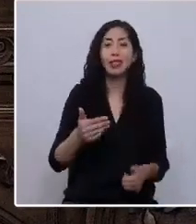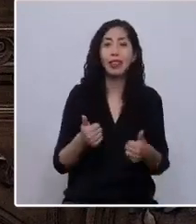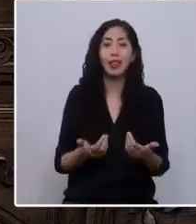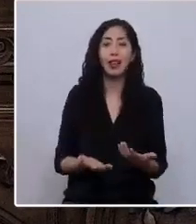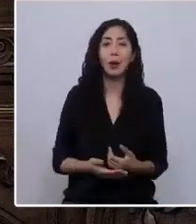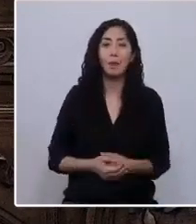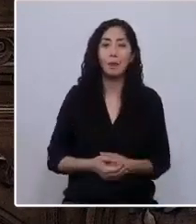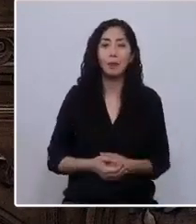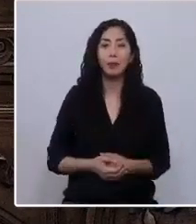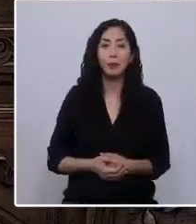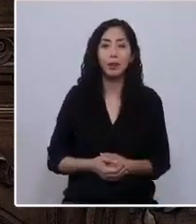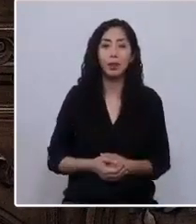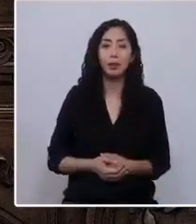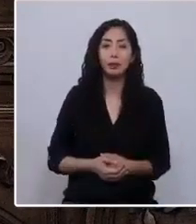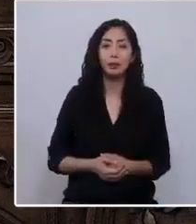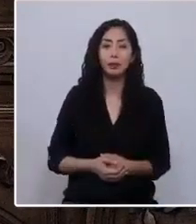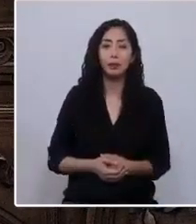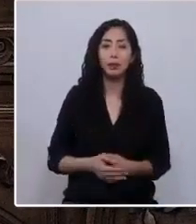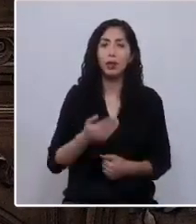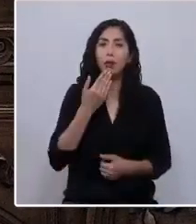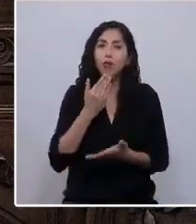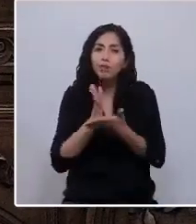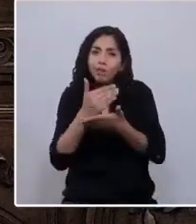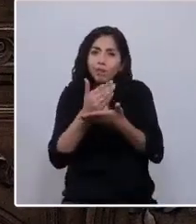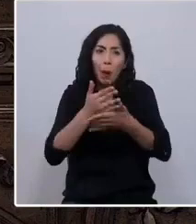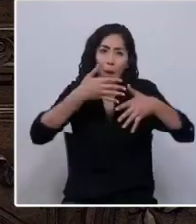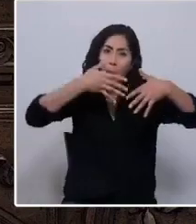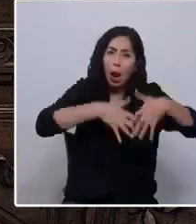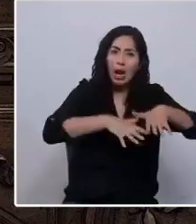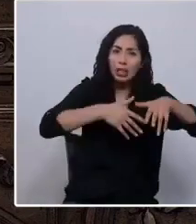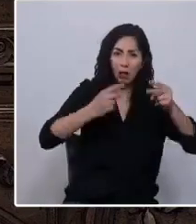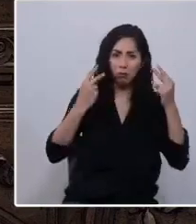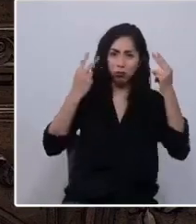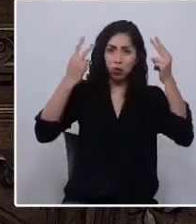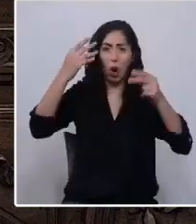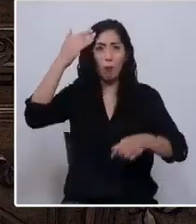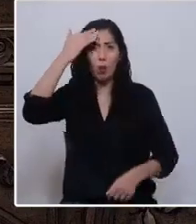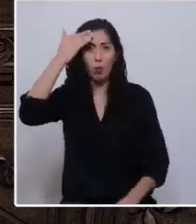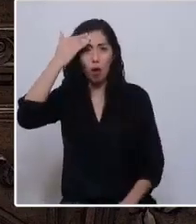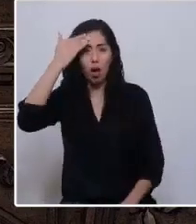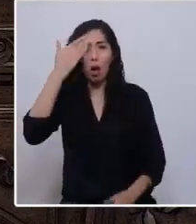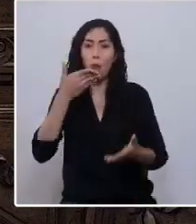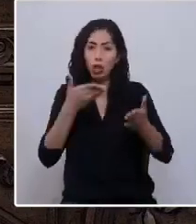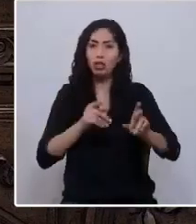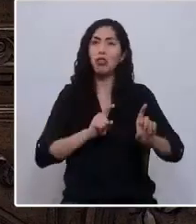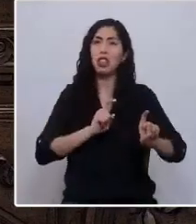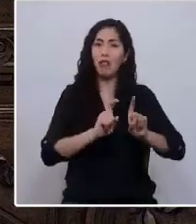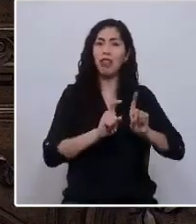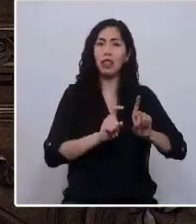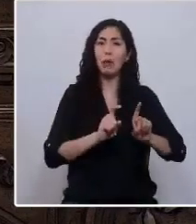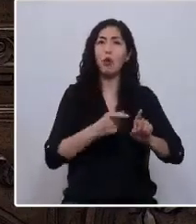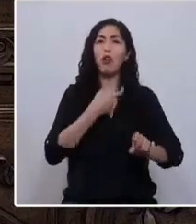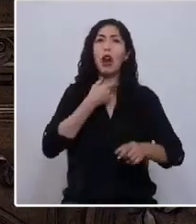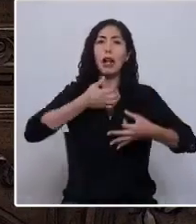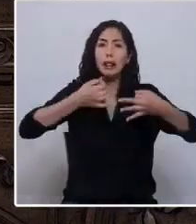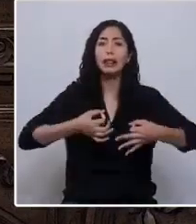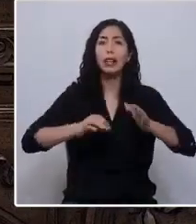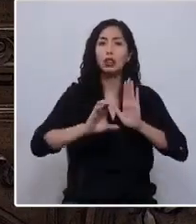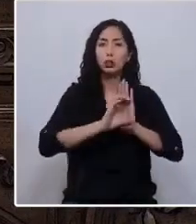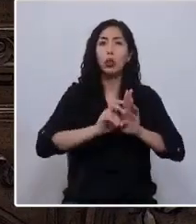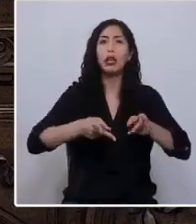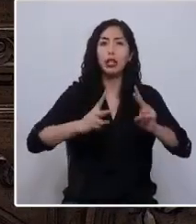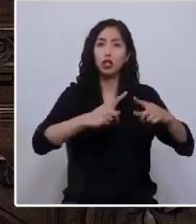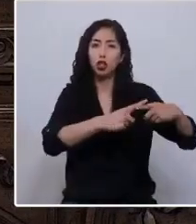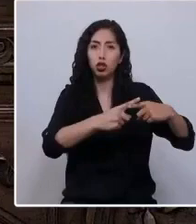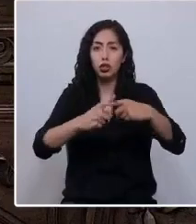la que ha flameado en las marchas de la rebelión popular. Por eso defendemos la garantía constitucional de los derechos sociales,